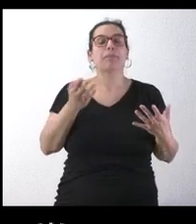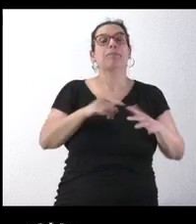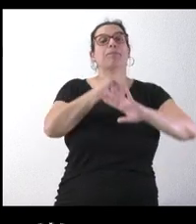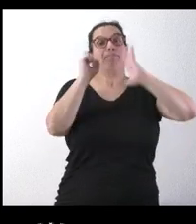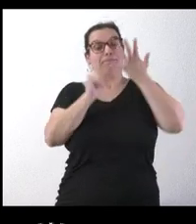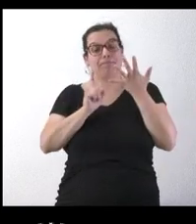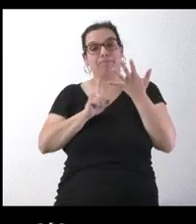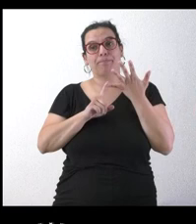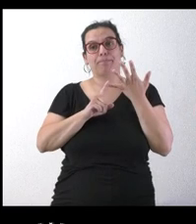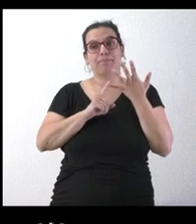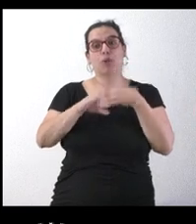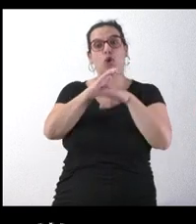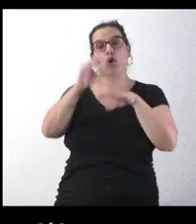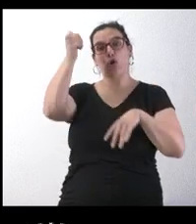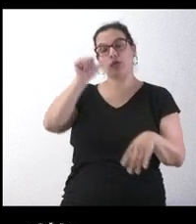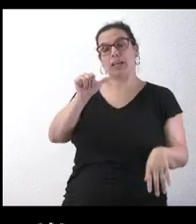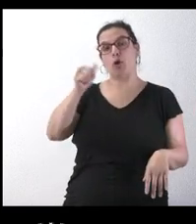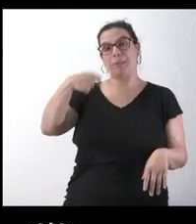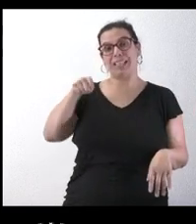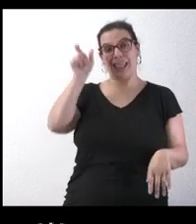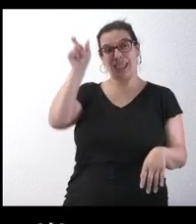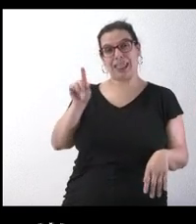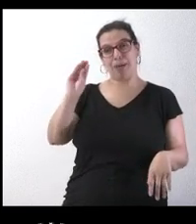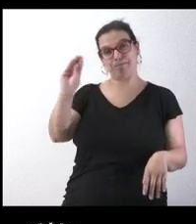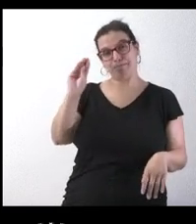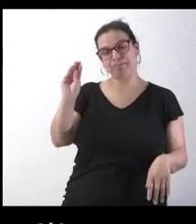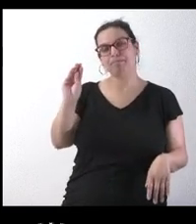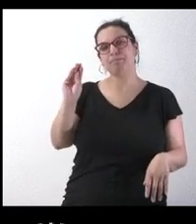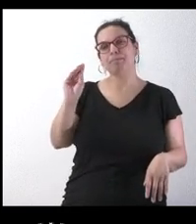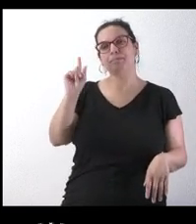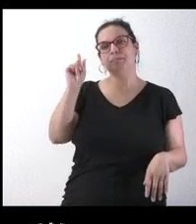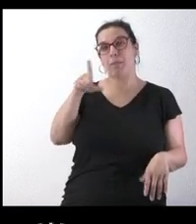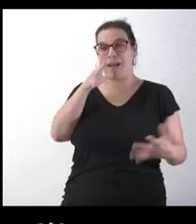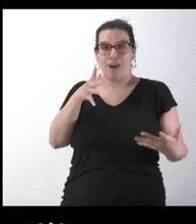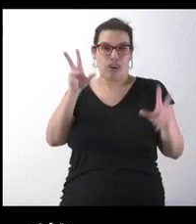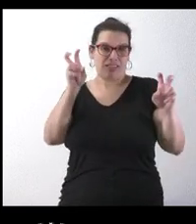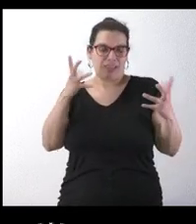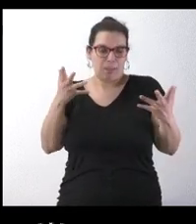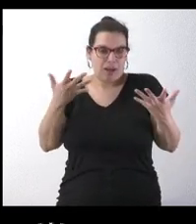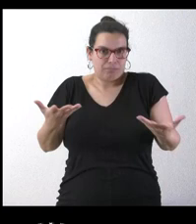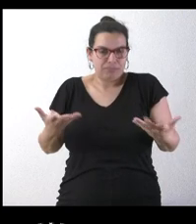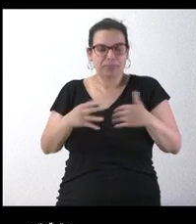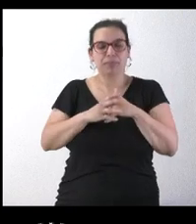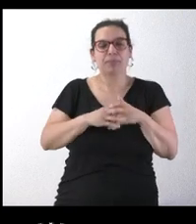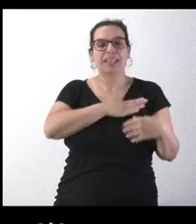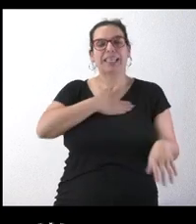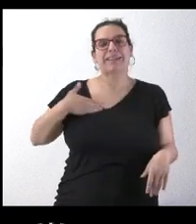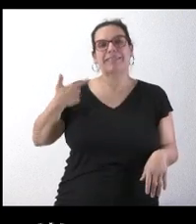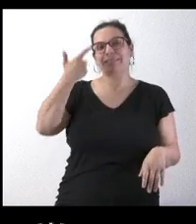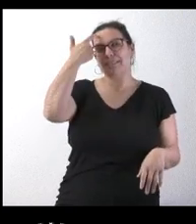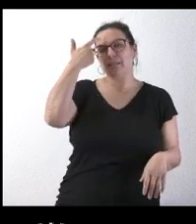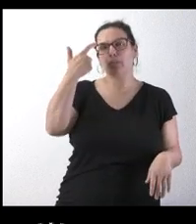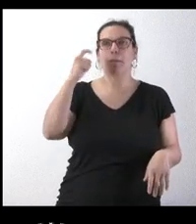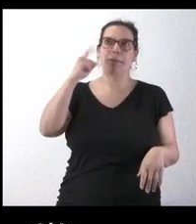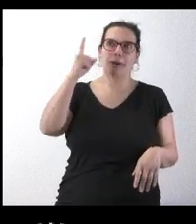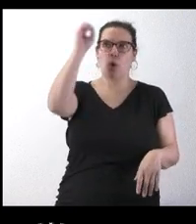consejero de Presidencia, también por la actualidad, quería saber si habría, bueno, primero una